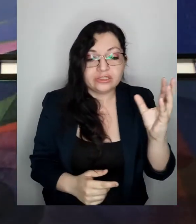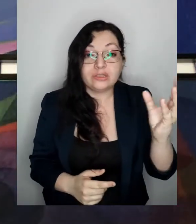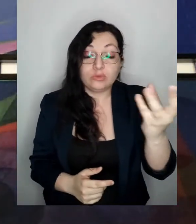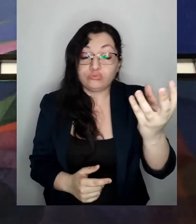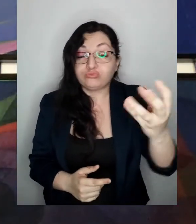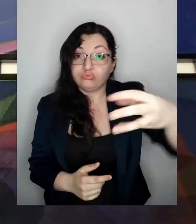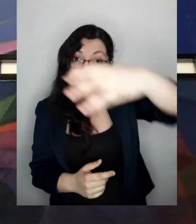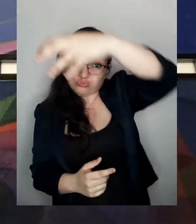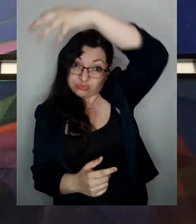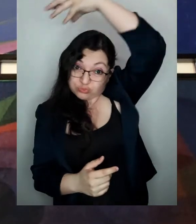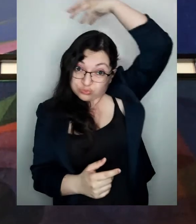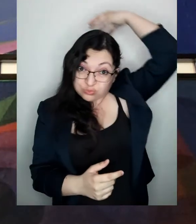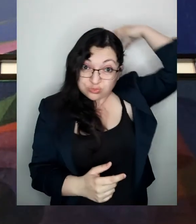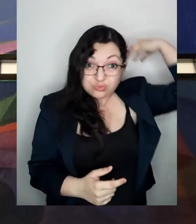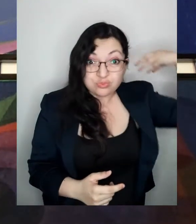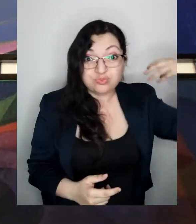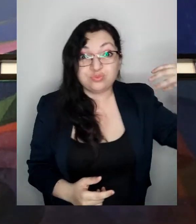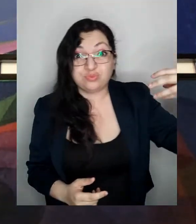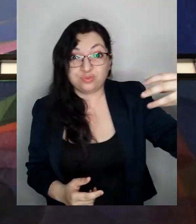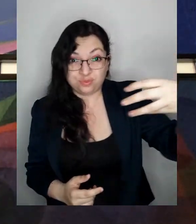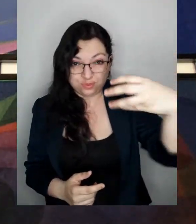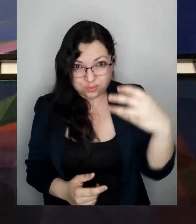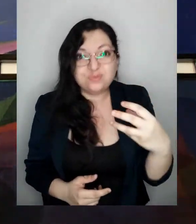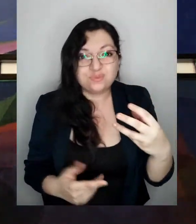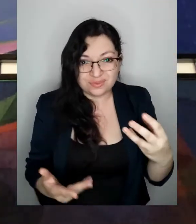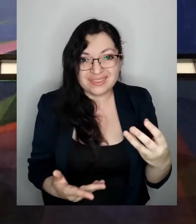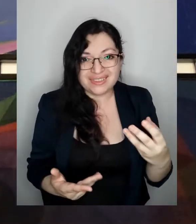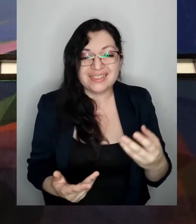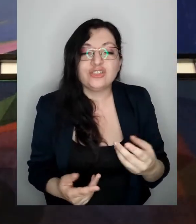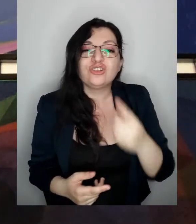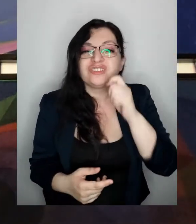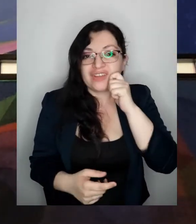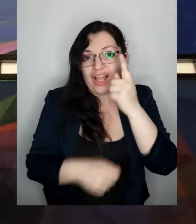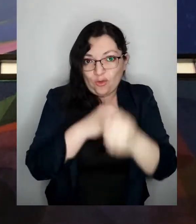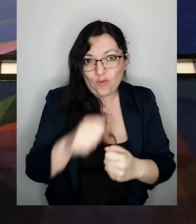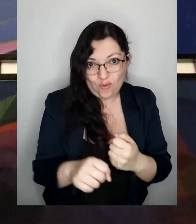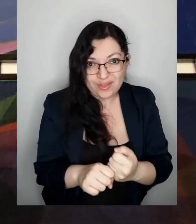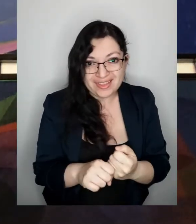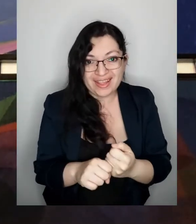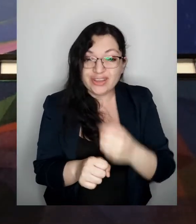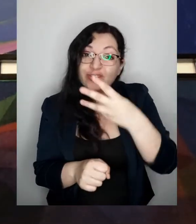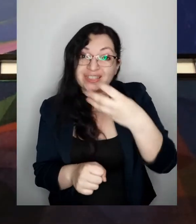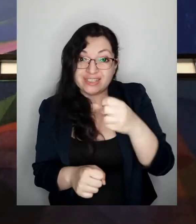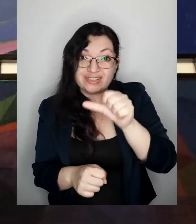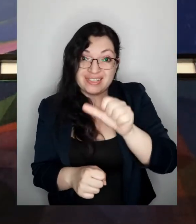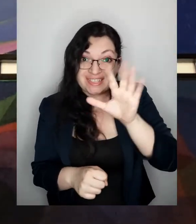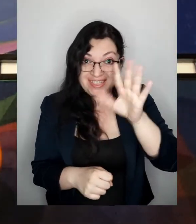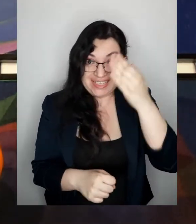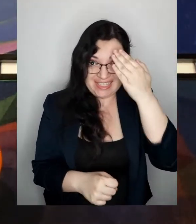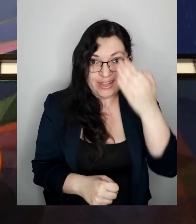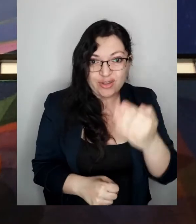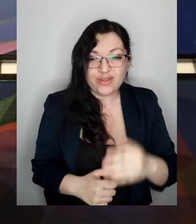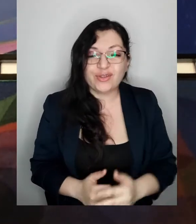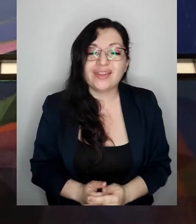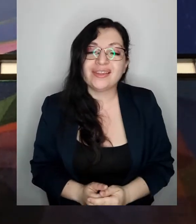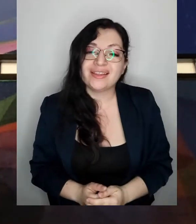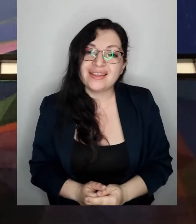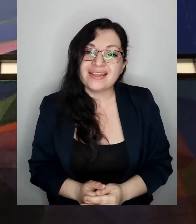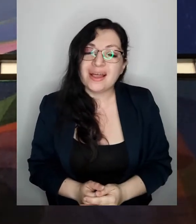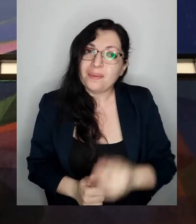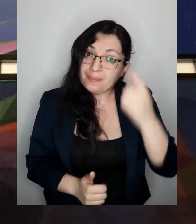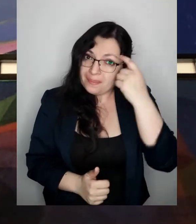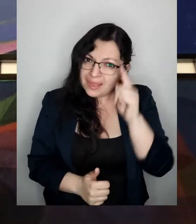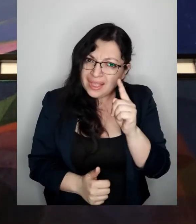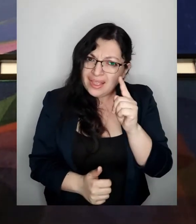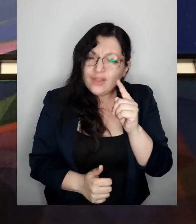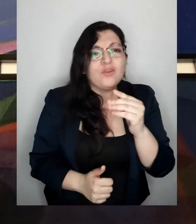una vuelta entera en torno a nuestra cabeza y eso es lo que llamamos un año 365 días y por